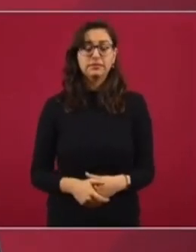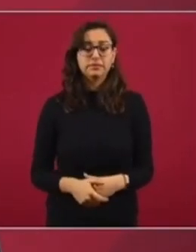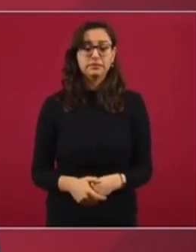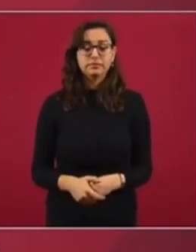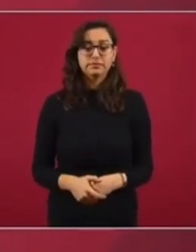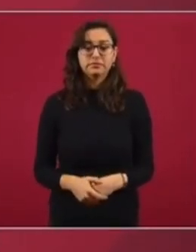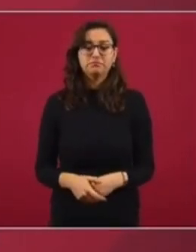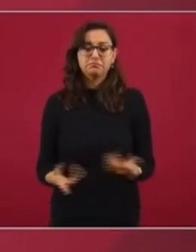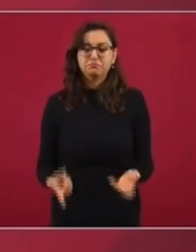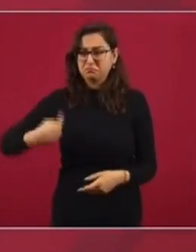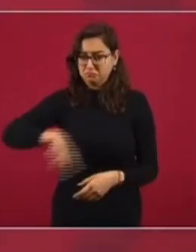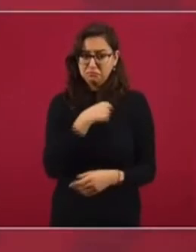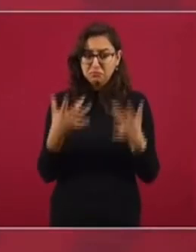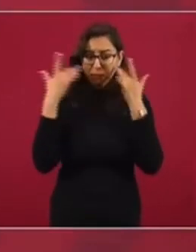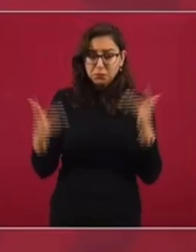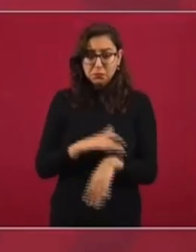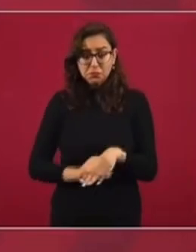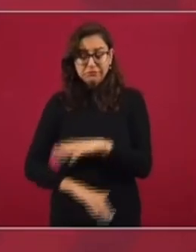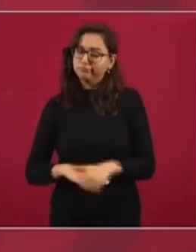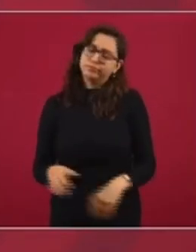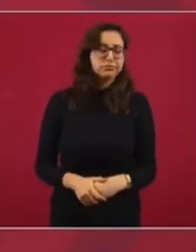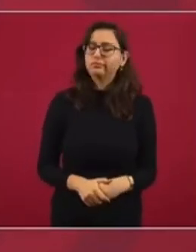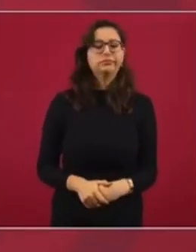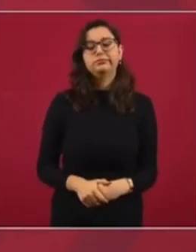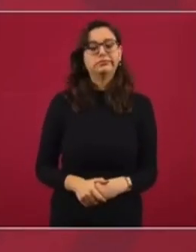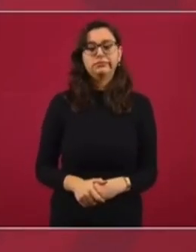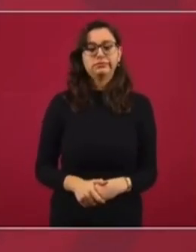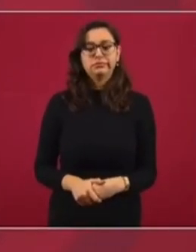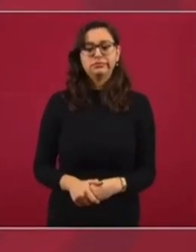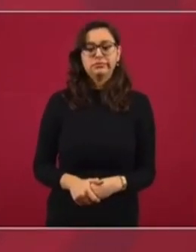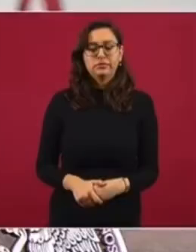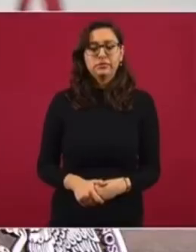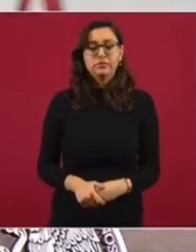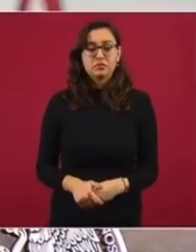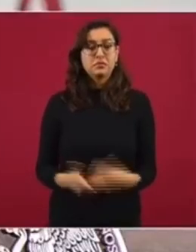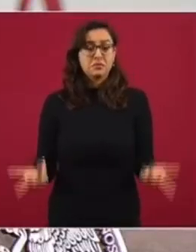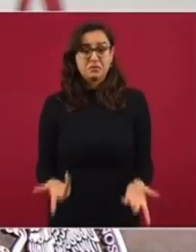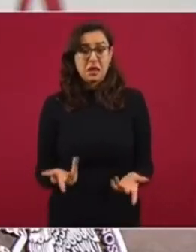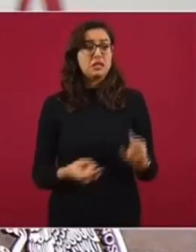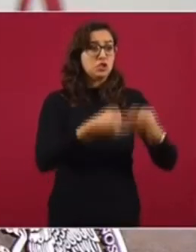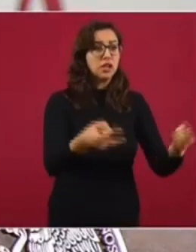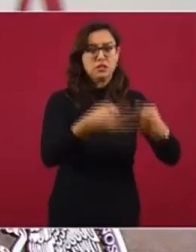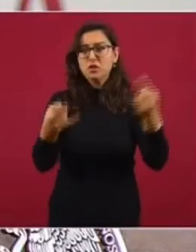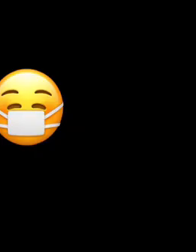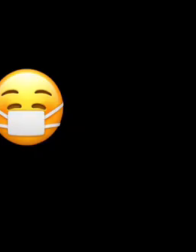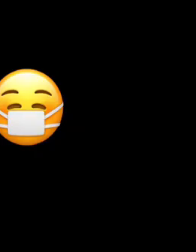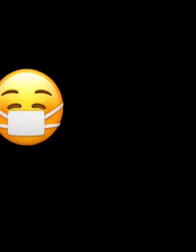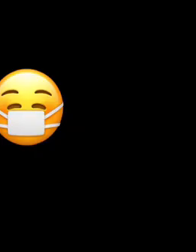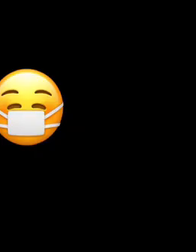Y no nos vamos a salir de eso. Entonces, en todos los casos, justicia.